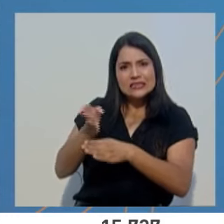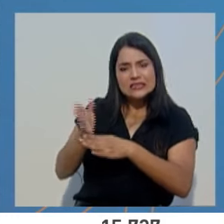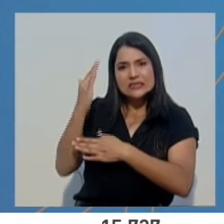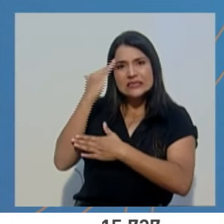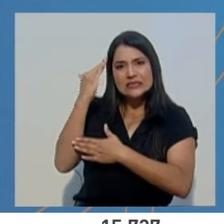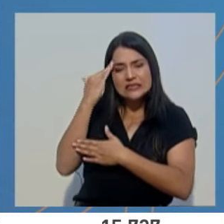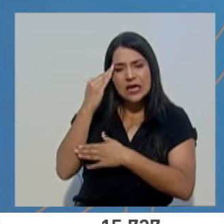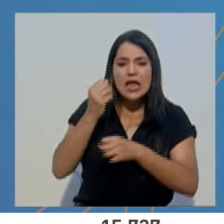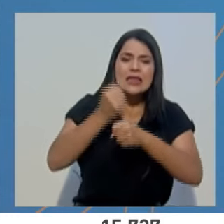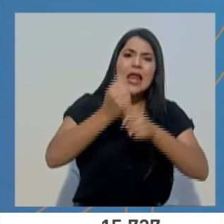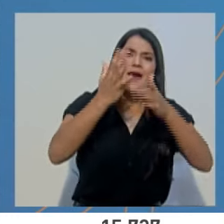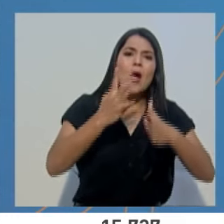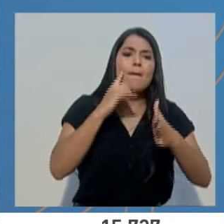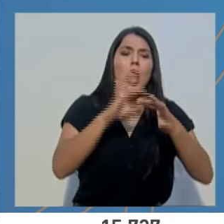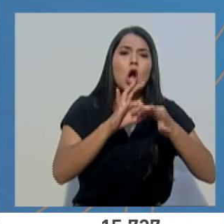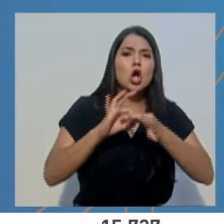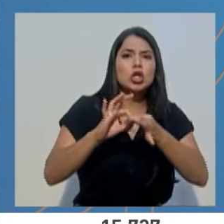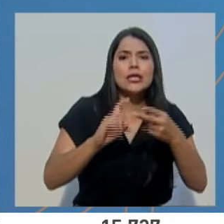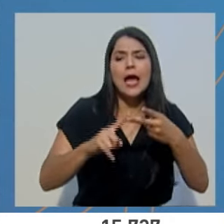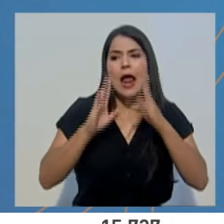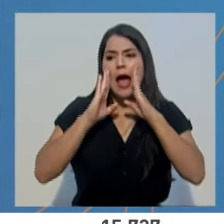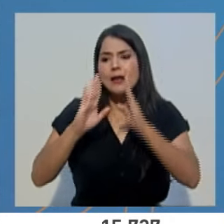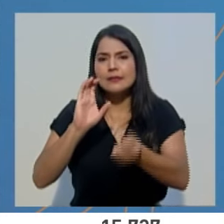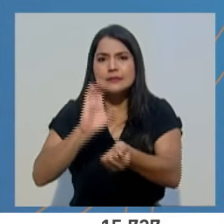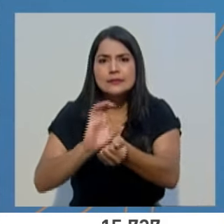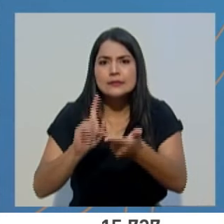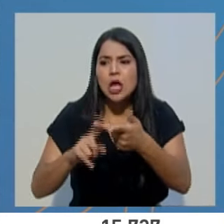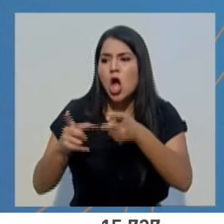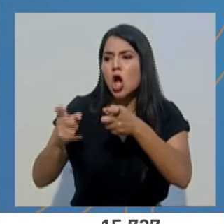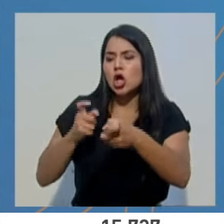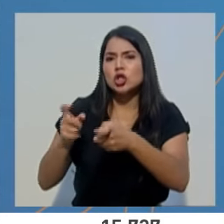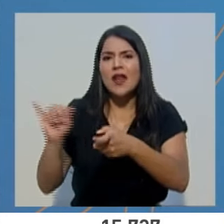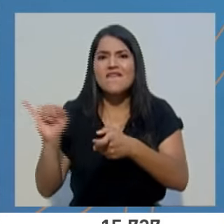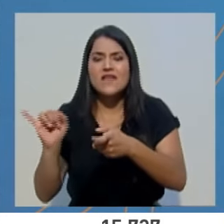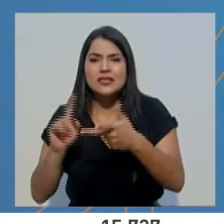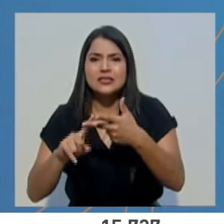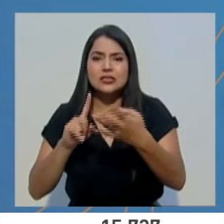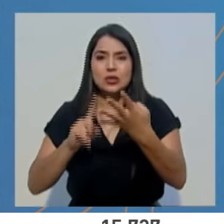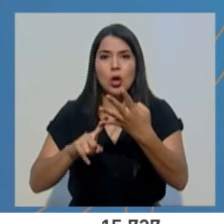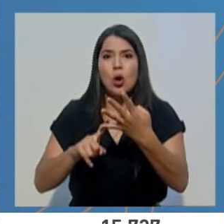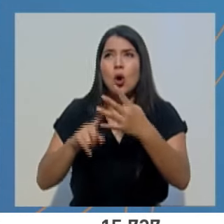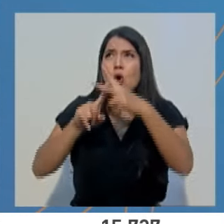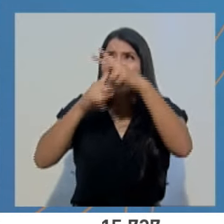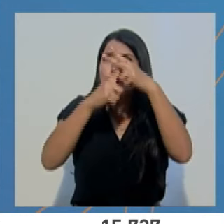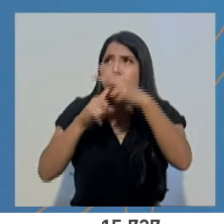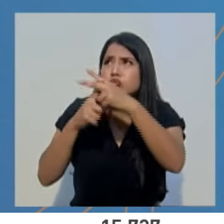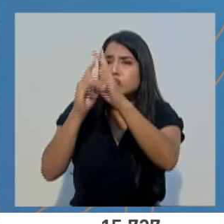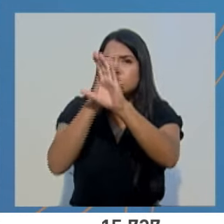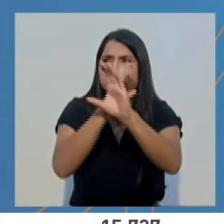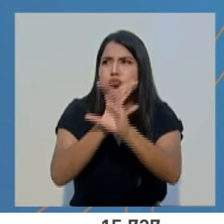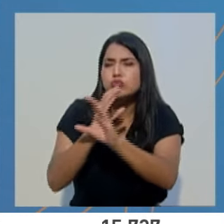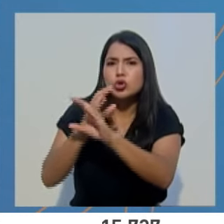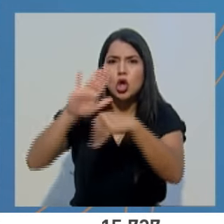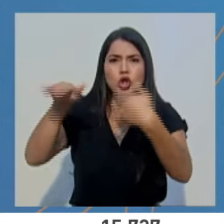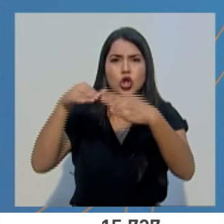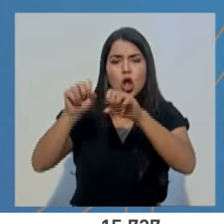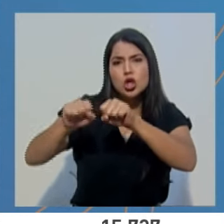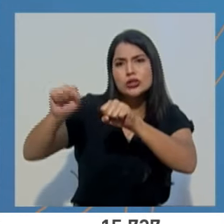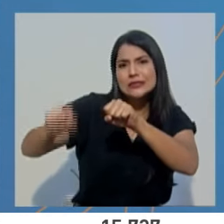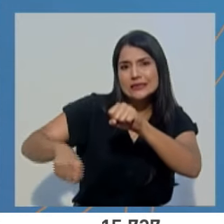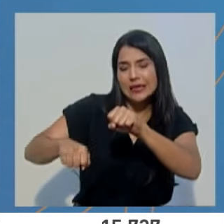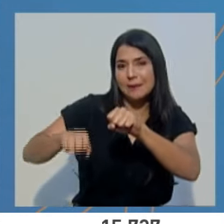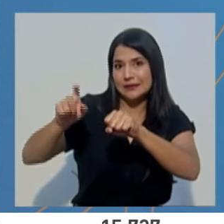coordinación, para atención clínica, control de infecciones, mantenimiento y operación de todos los sistemas